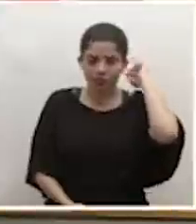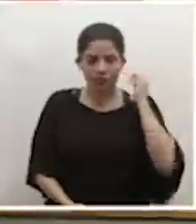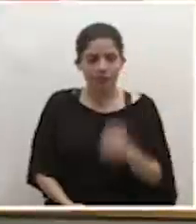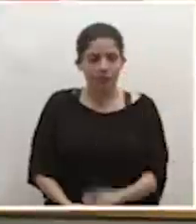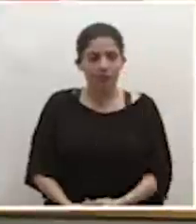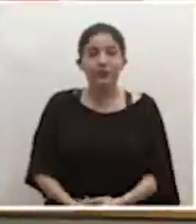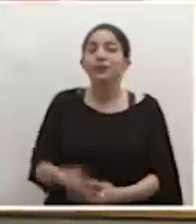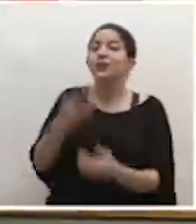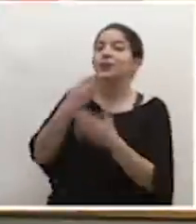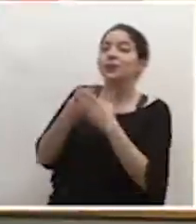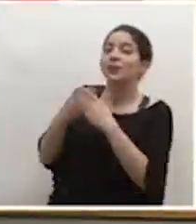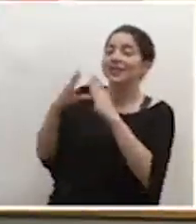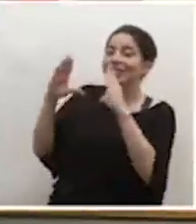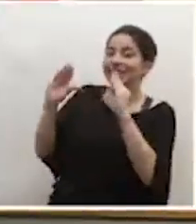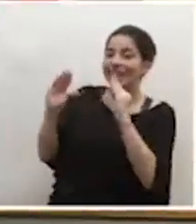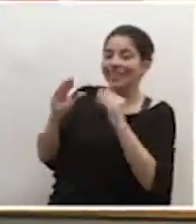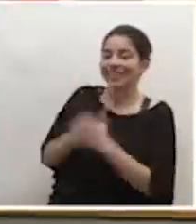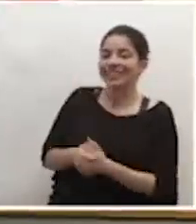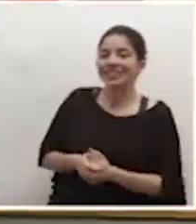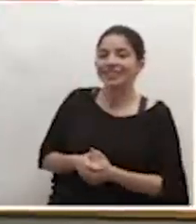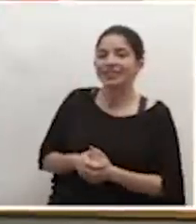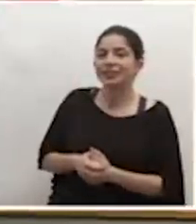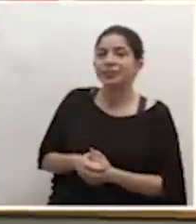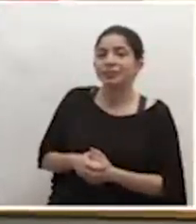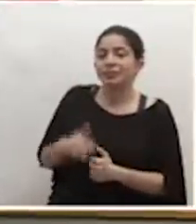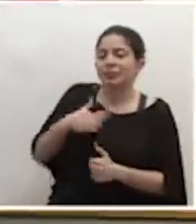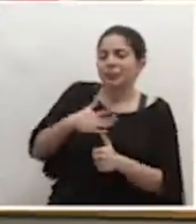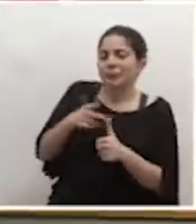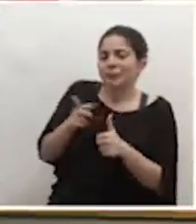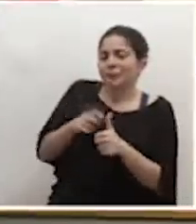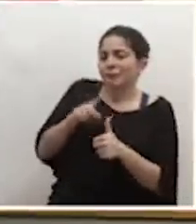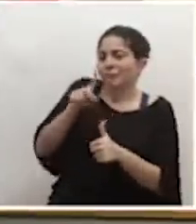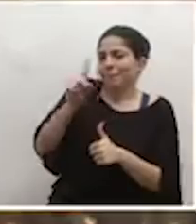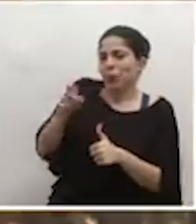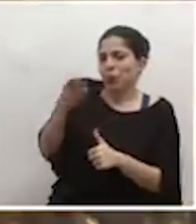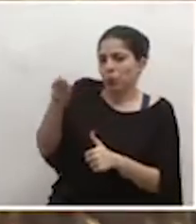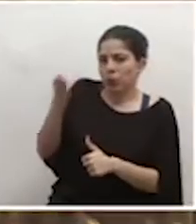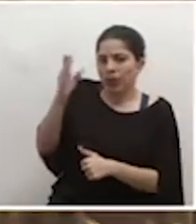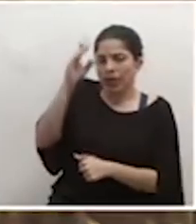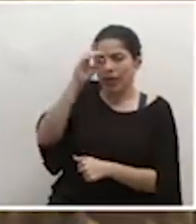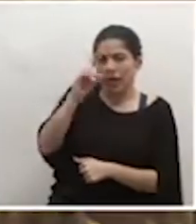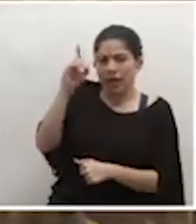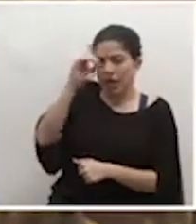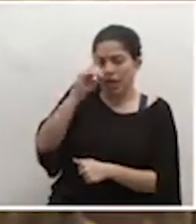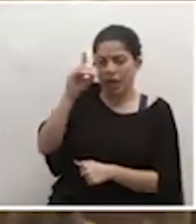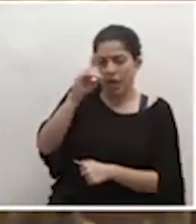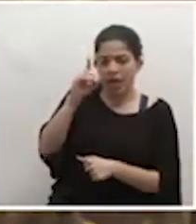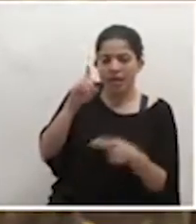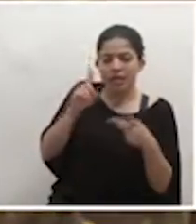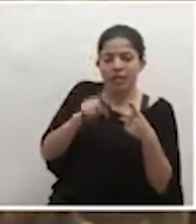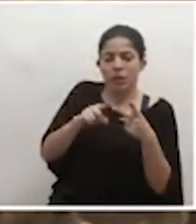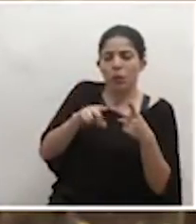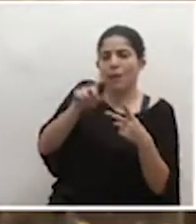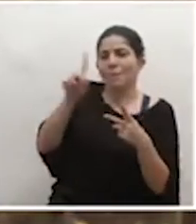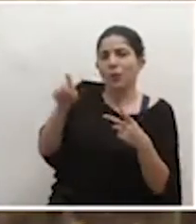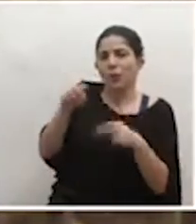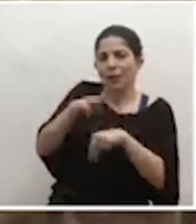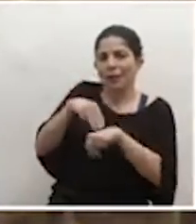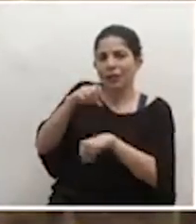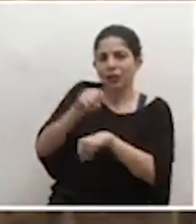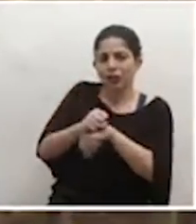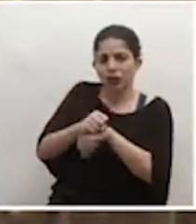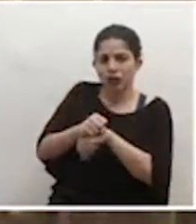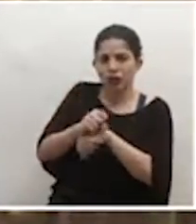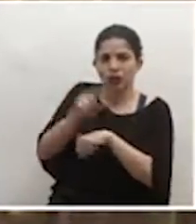Buenas tardes. Mi primera pregunta es para don Daniel y una segunda pregunta para don Michael Soto